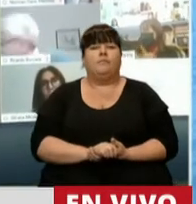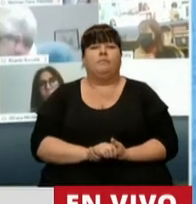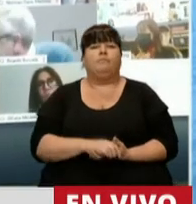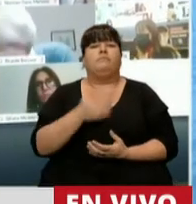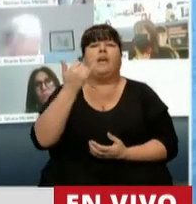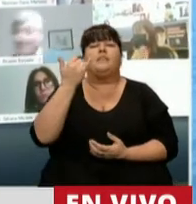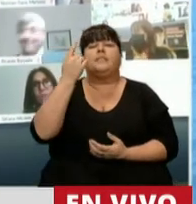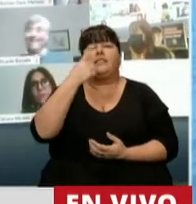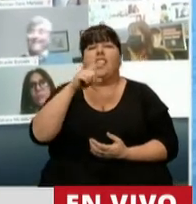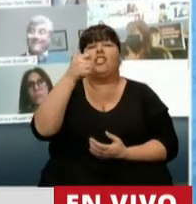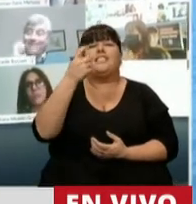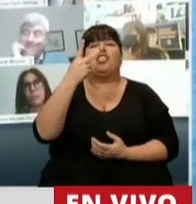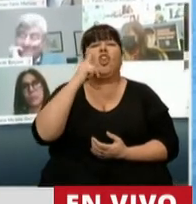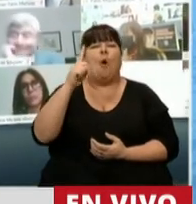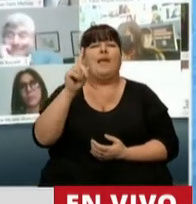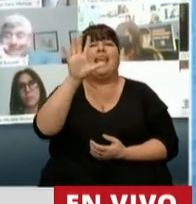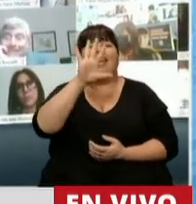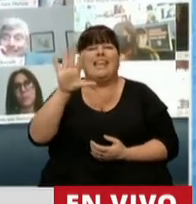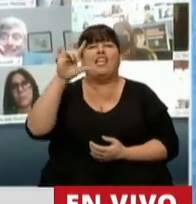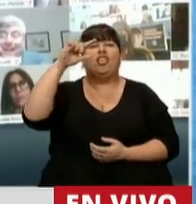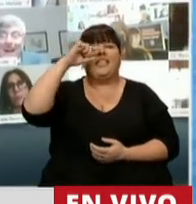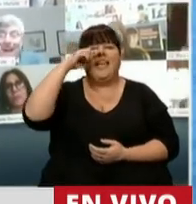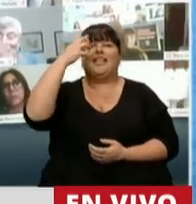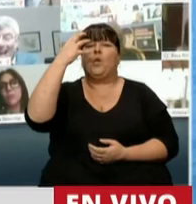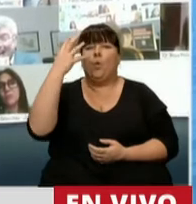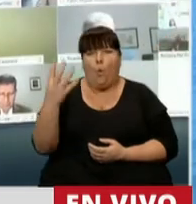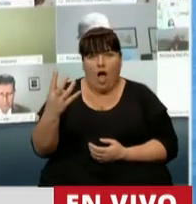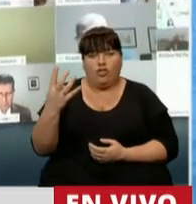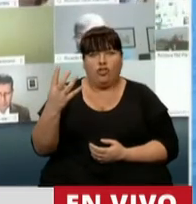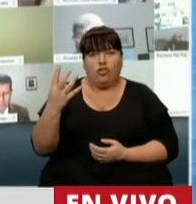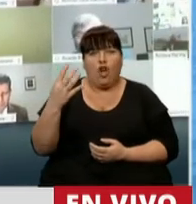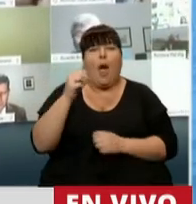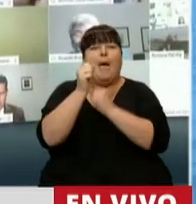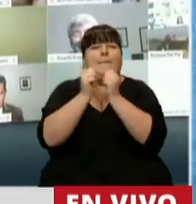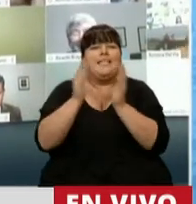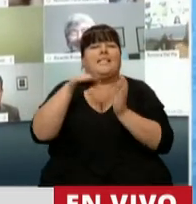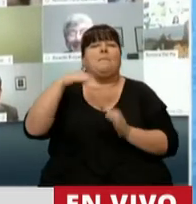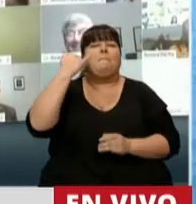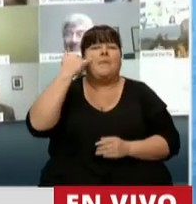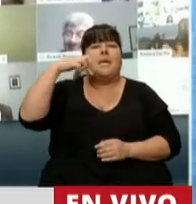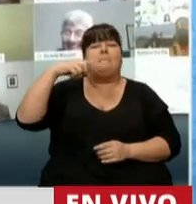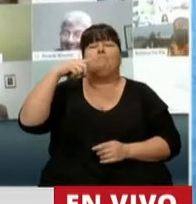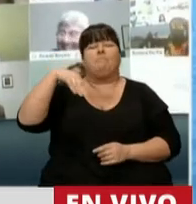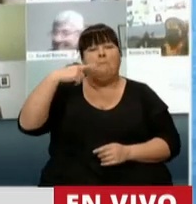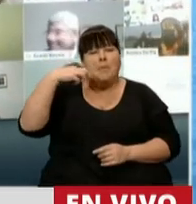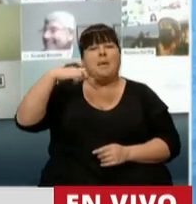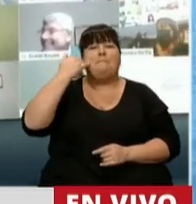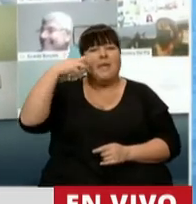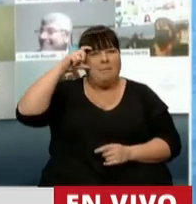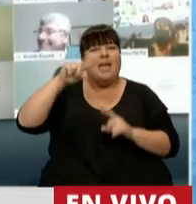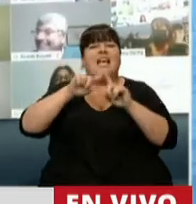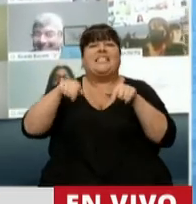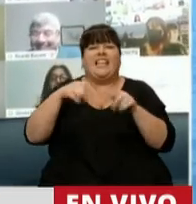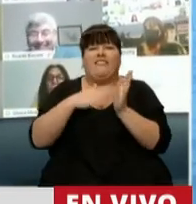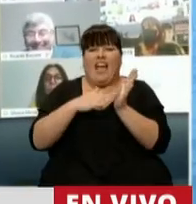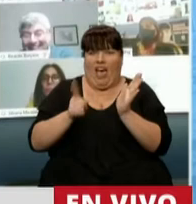162.574 MIPIMES con certificado